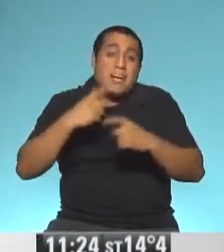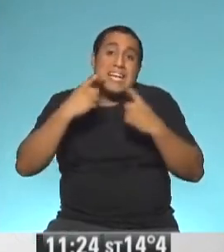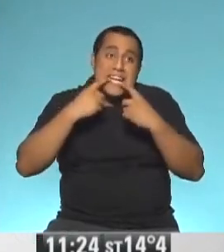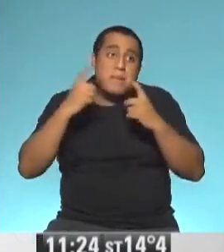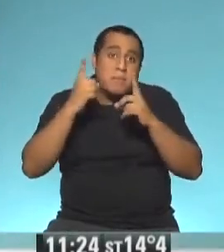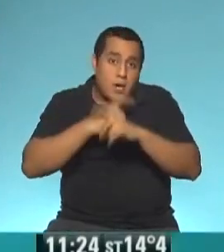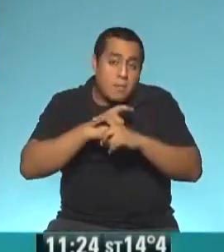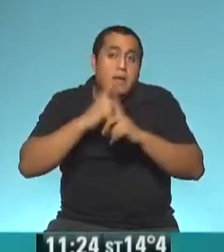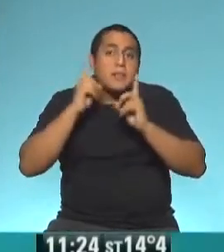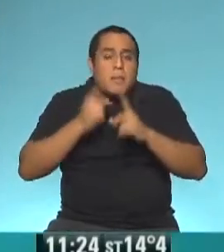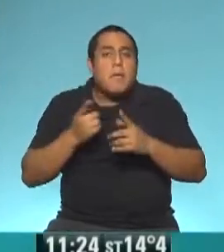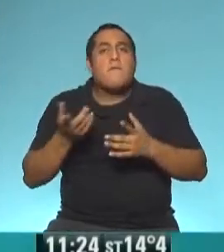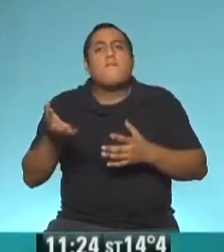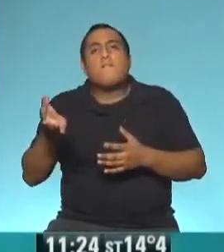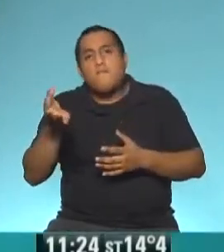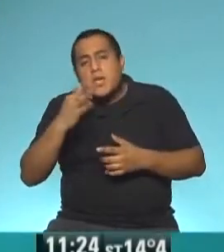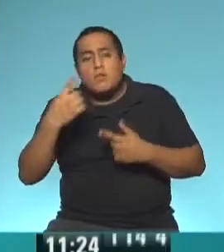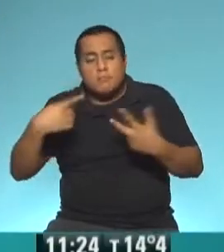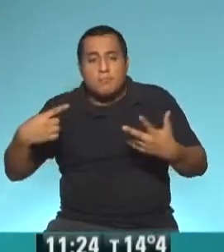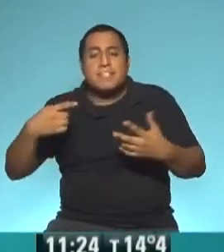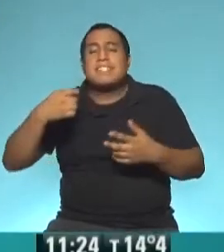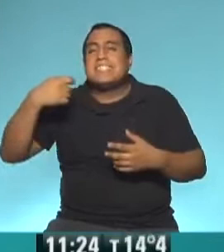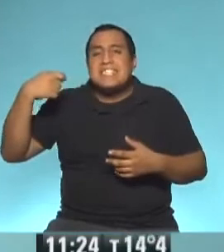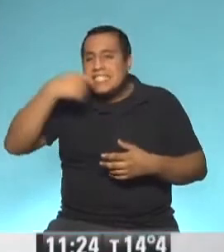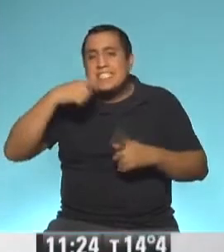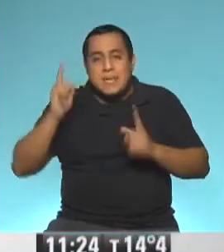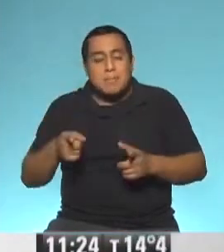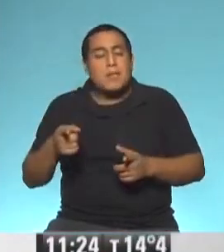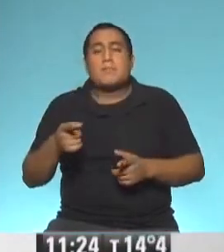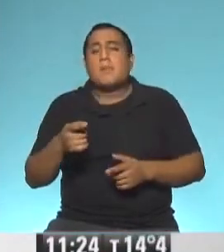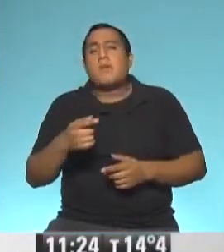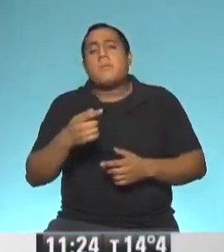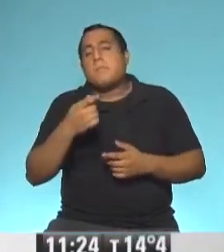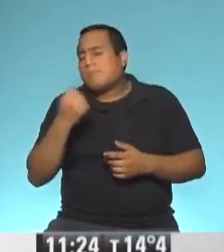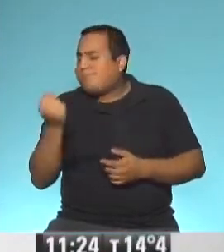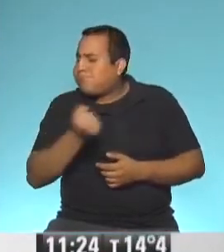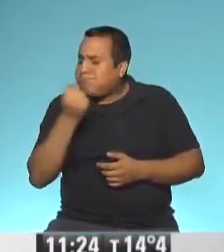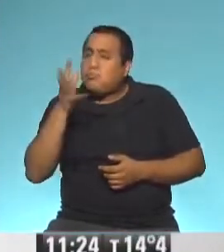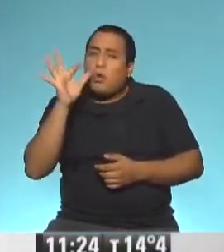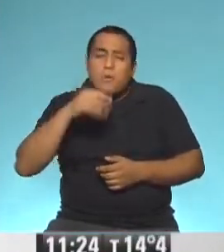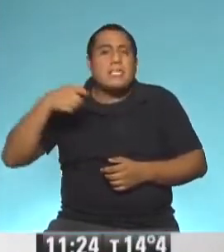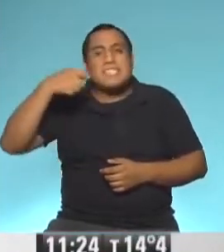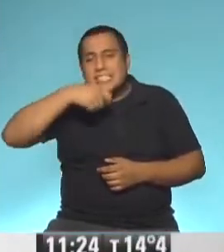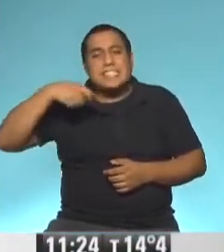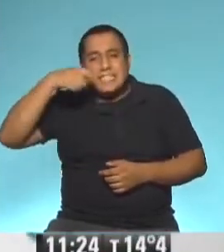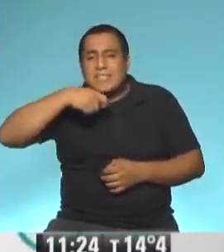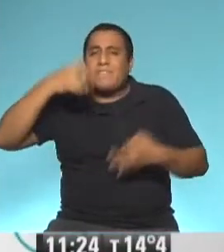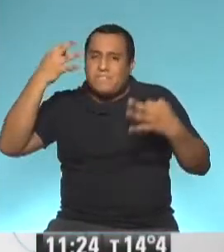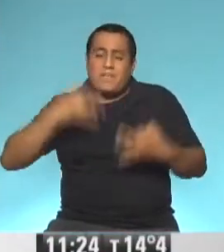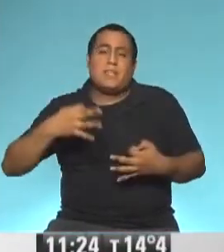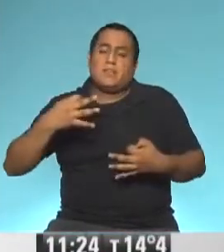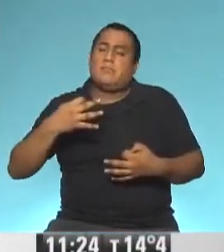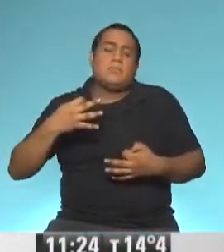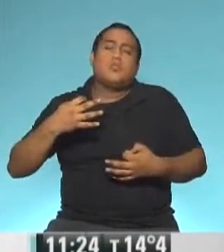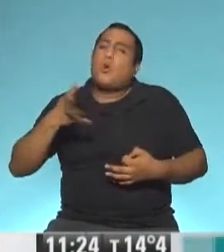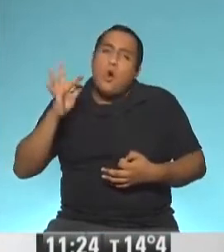como a nivel sistémico. Por eso, la técnica de cepillado, algo tan simple como eso, hay que hacerlo todos los días. Incorporarlo a la